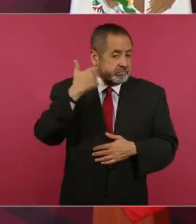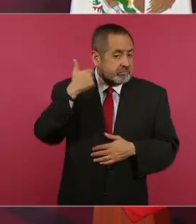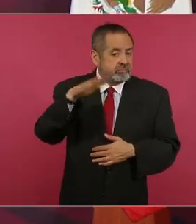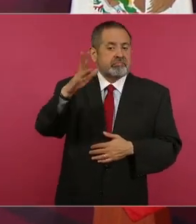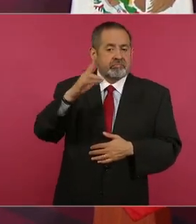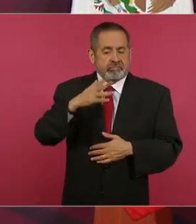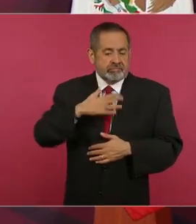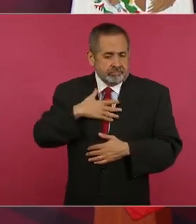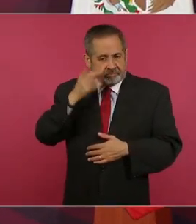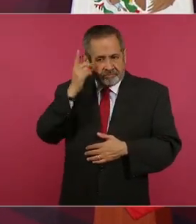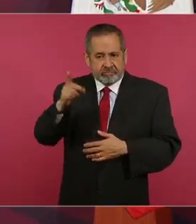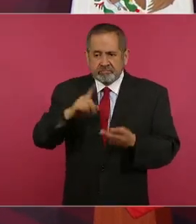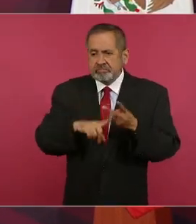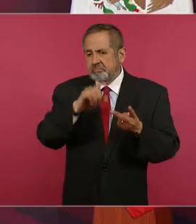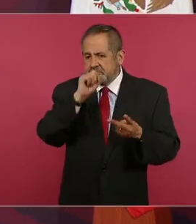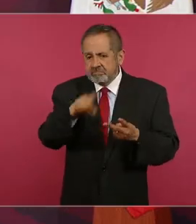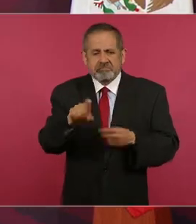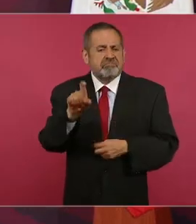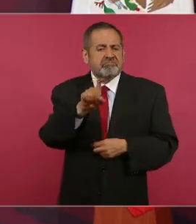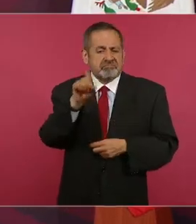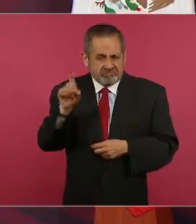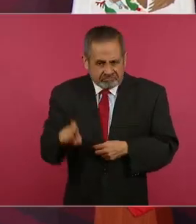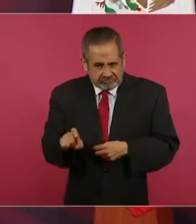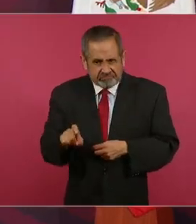desde luego Texas, desde antes,